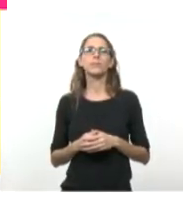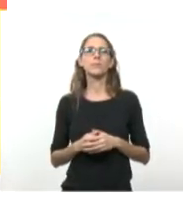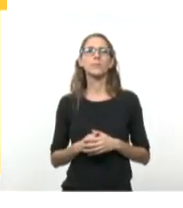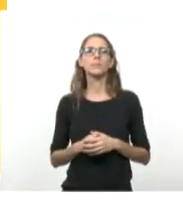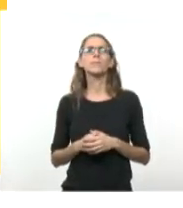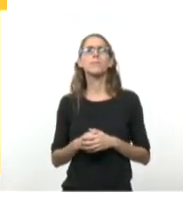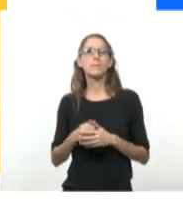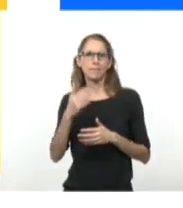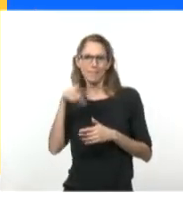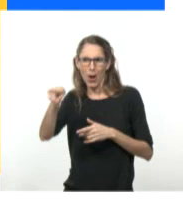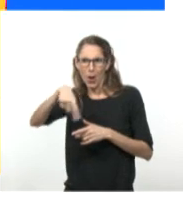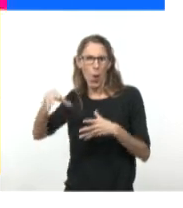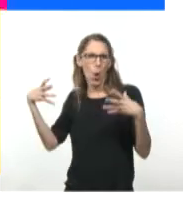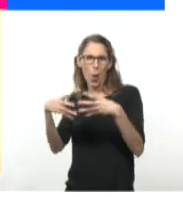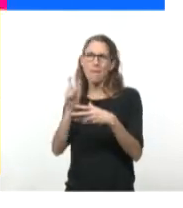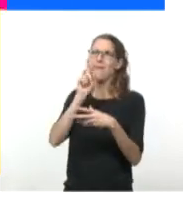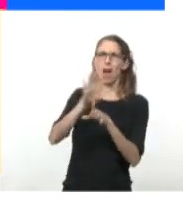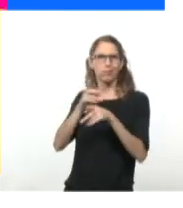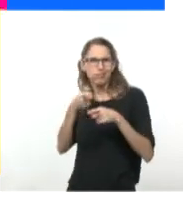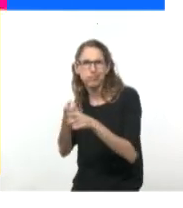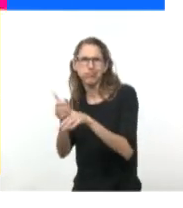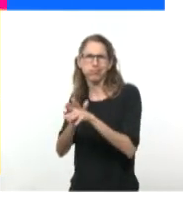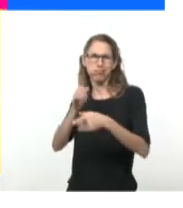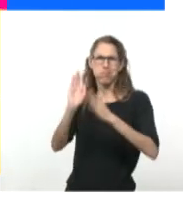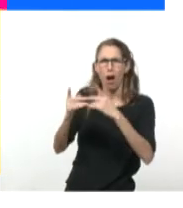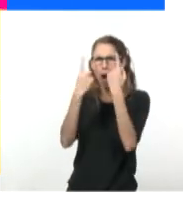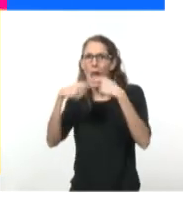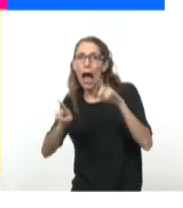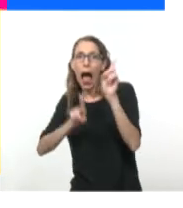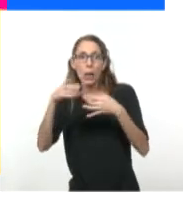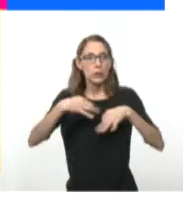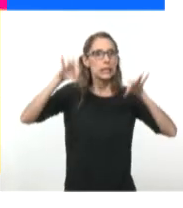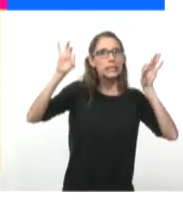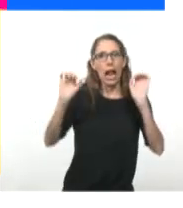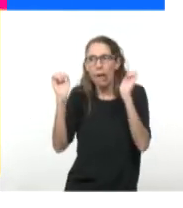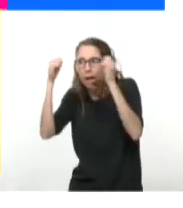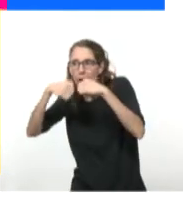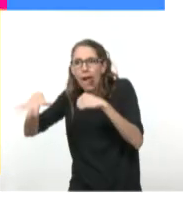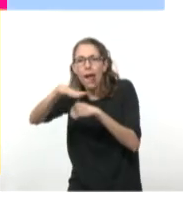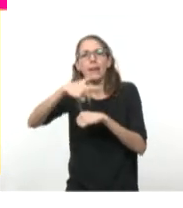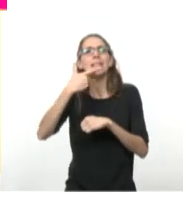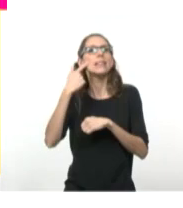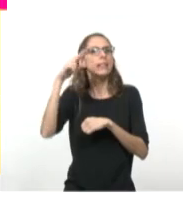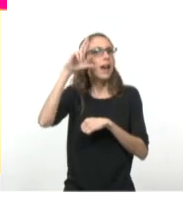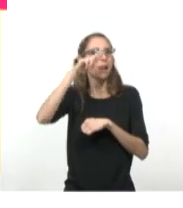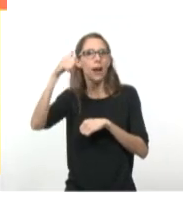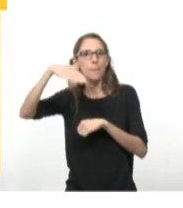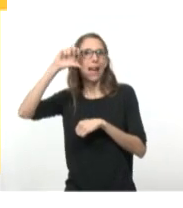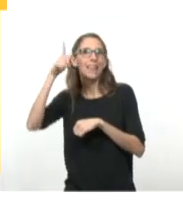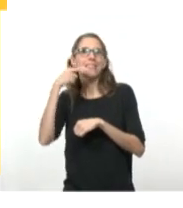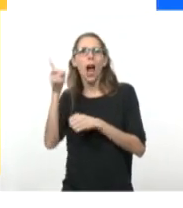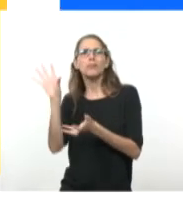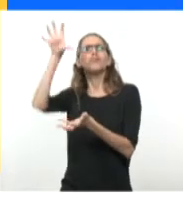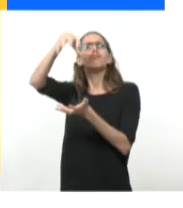Perseguidos y atacados, los sobrevivientes lograron internarse en Sierra Maestra, donde establecerían su cuartel general e